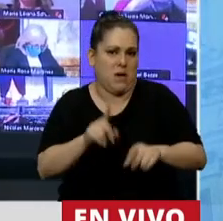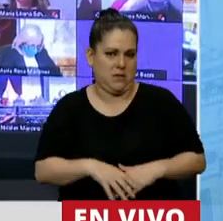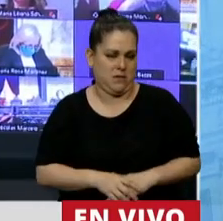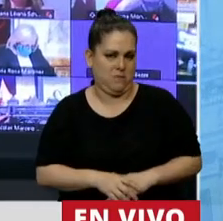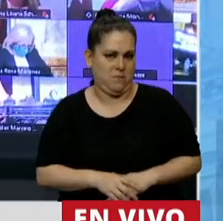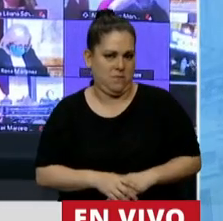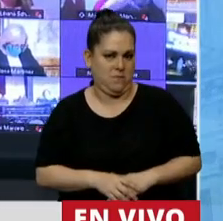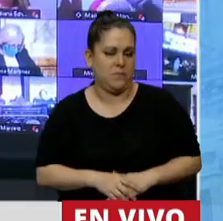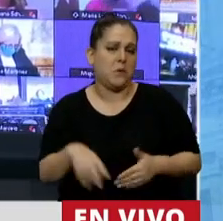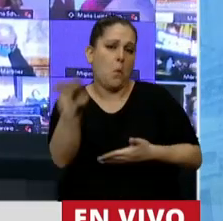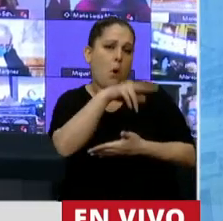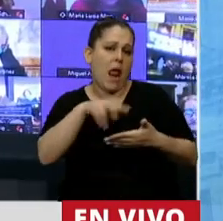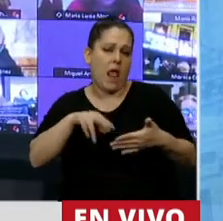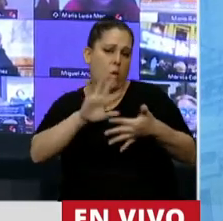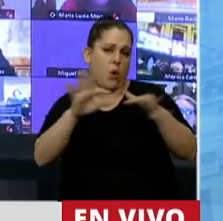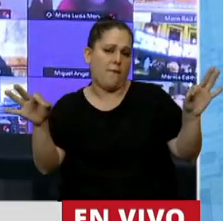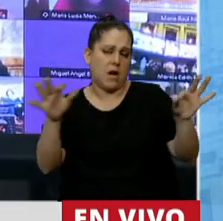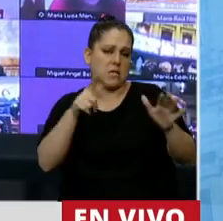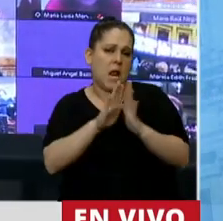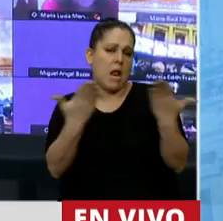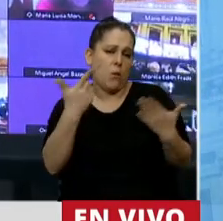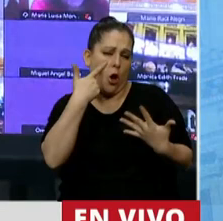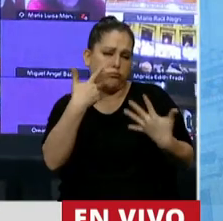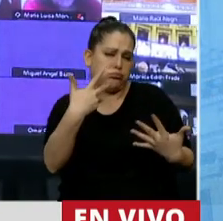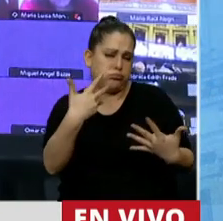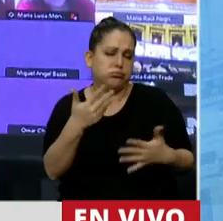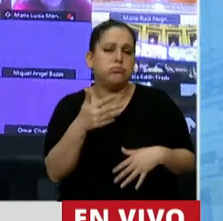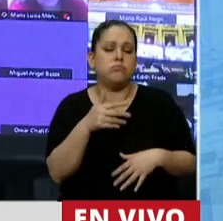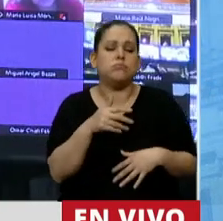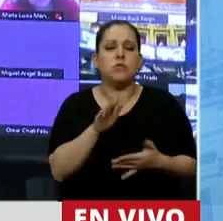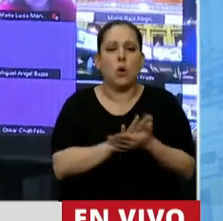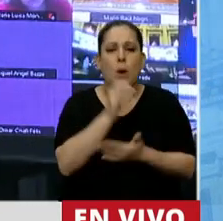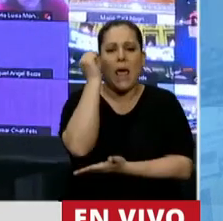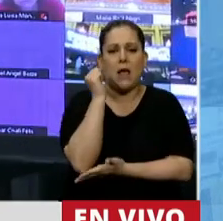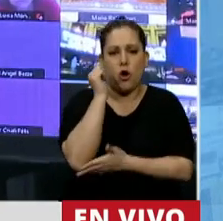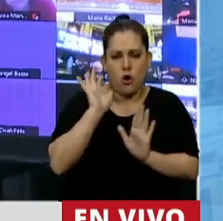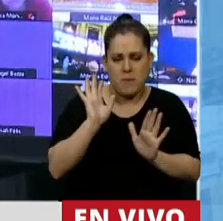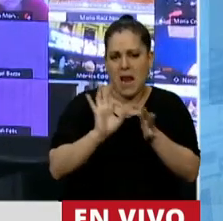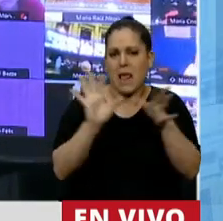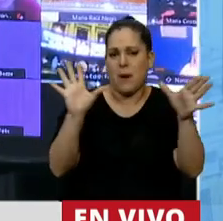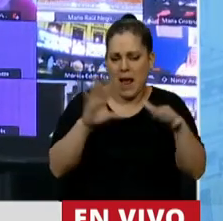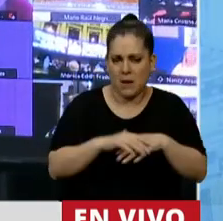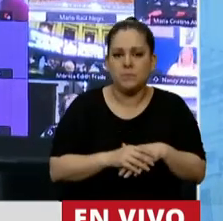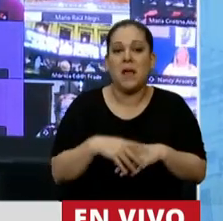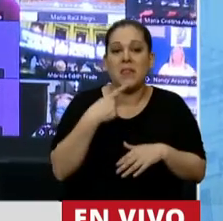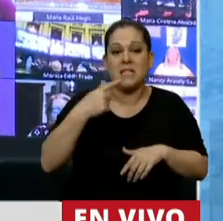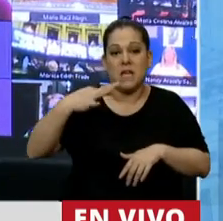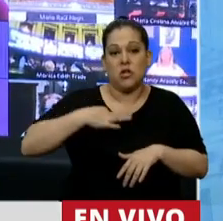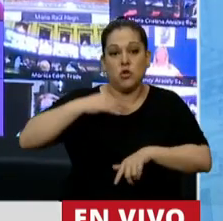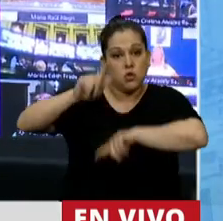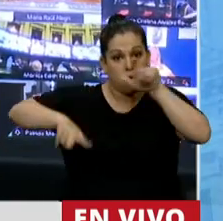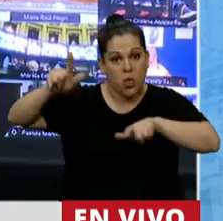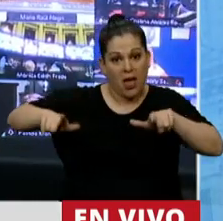Voy a leer una frase de un libro muy famoso de la economía liberal, que dice, los ciudadanos de cualquier